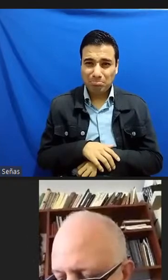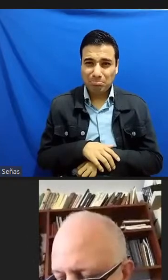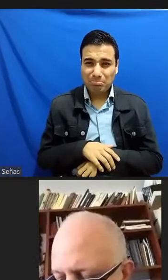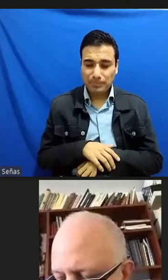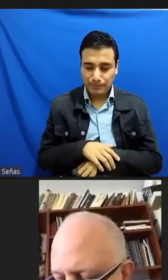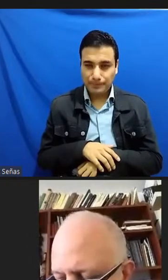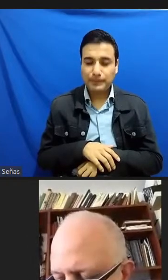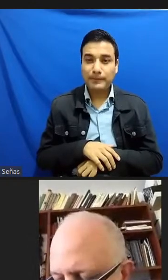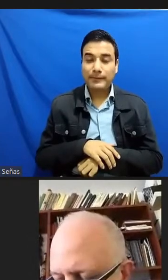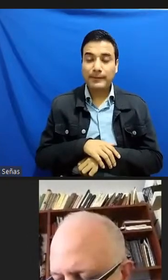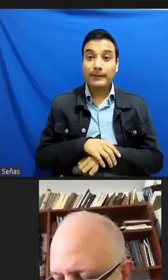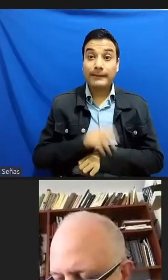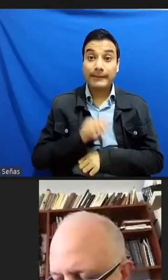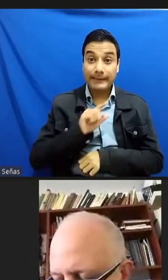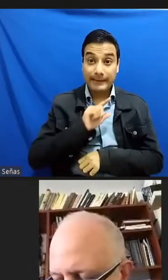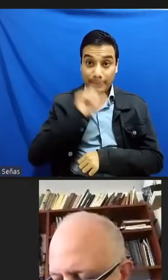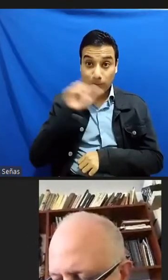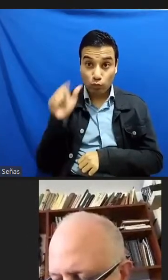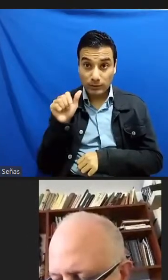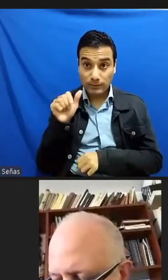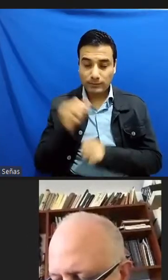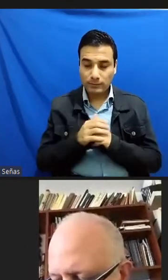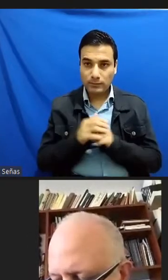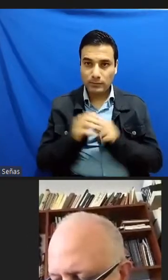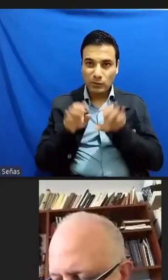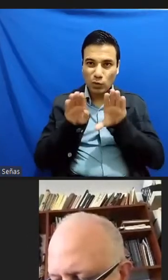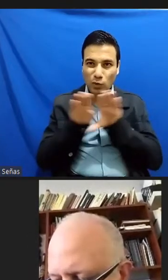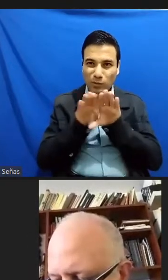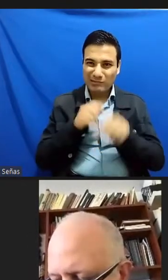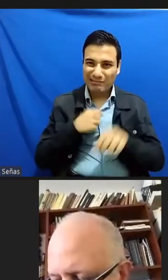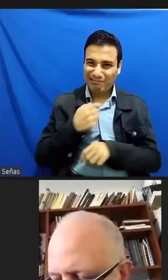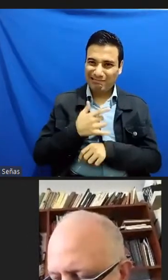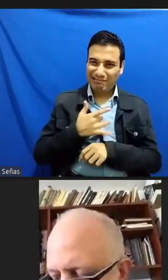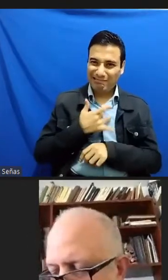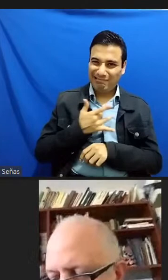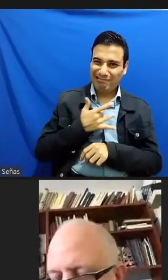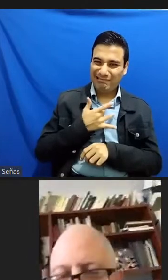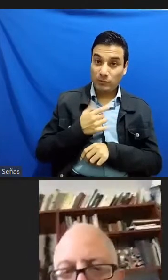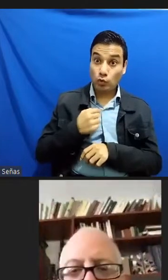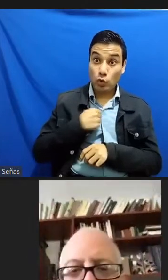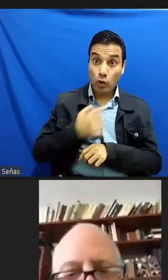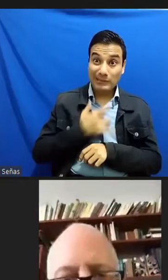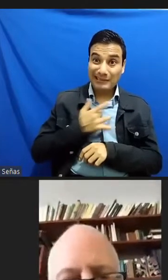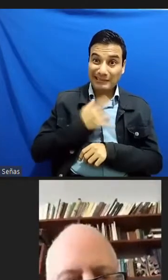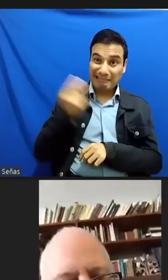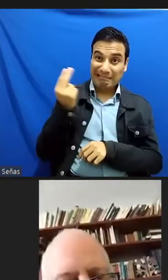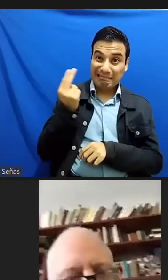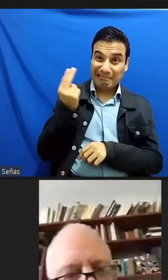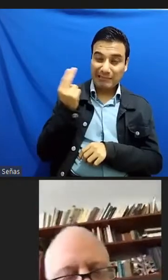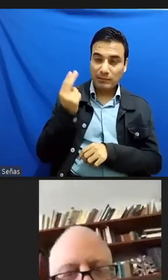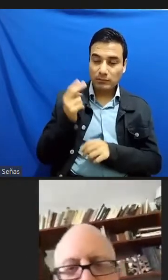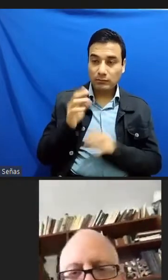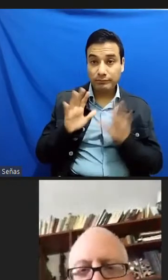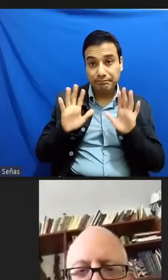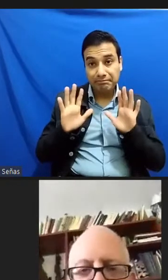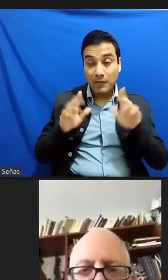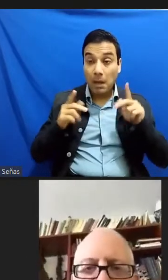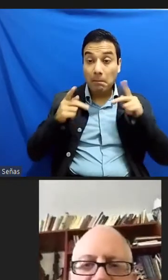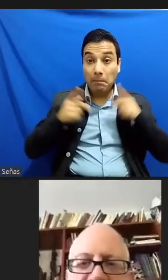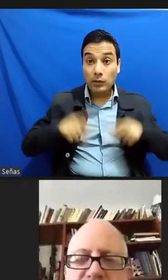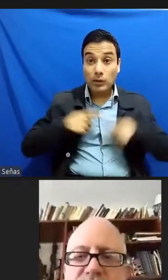una relación de carácter psicológico con la prótesis yo sabía que la necesitaba sin necesitarla ¿no? porque fue impuesta